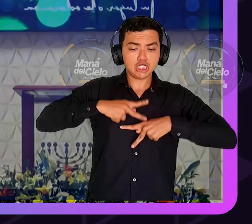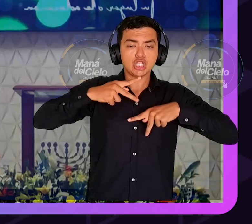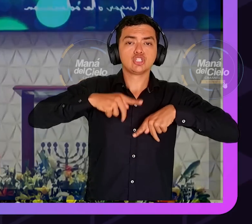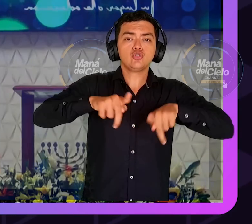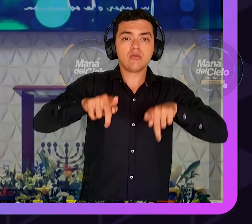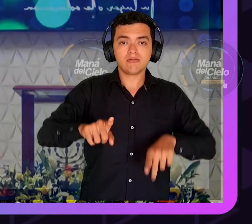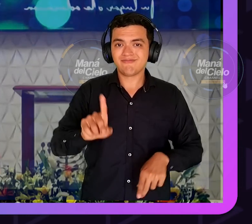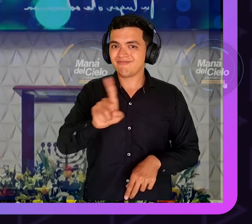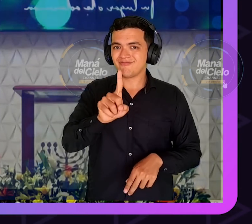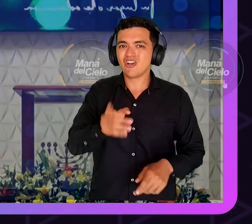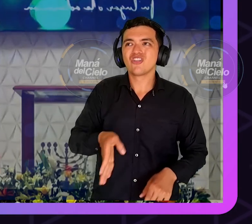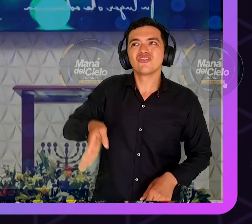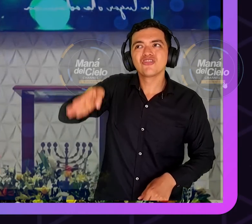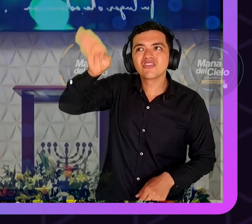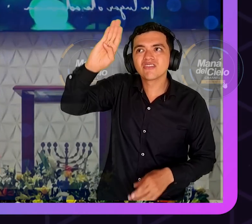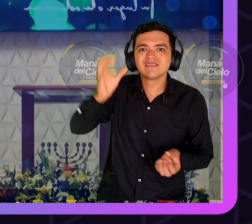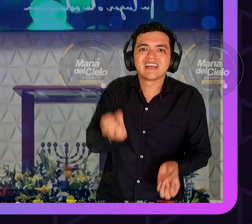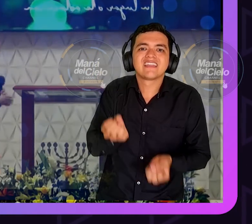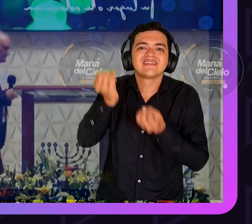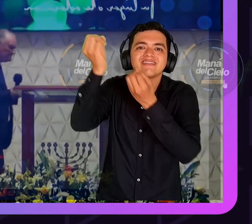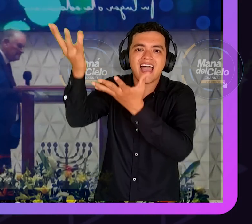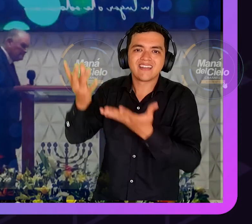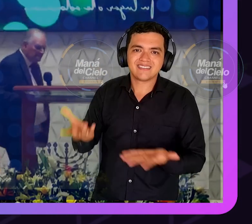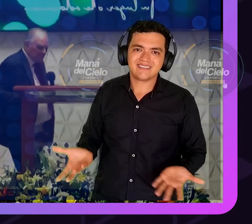también de pronto más que ustedes